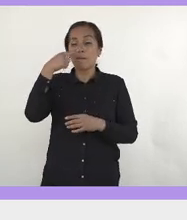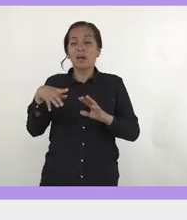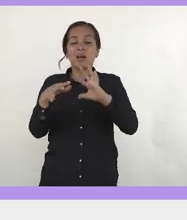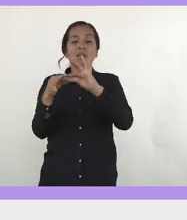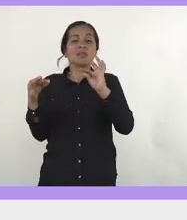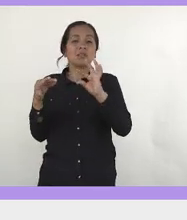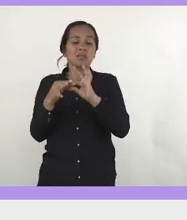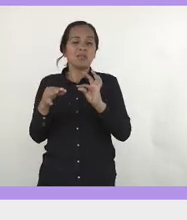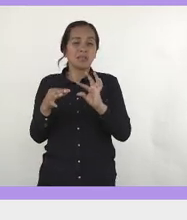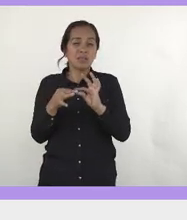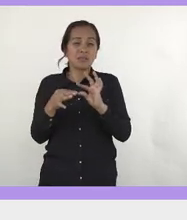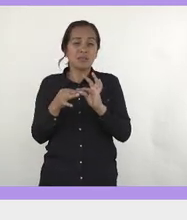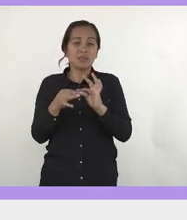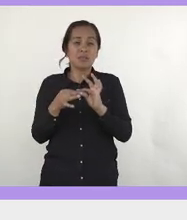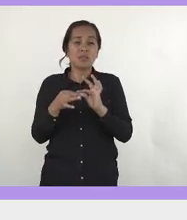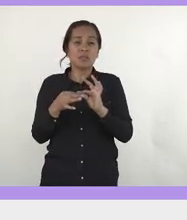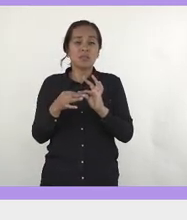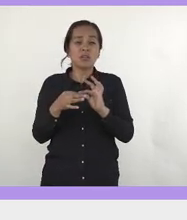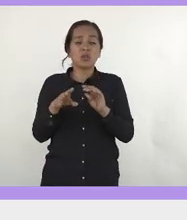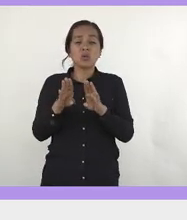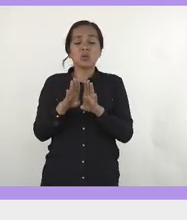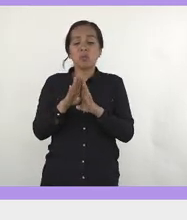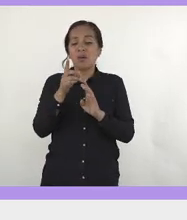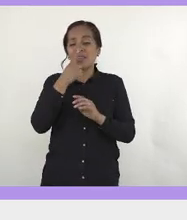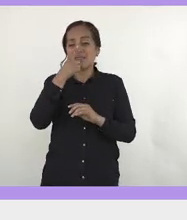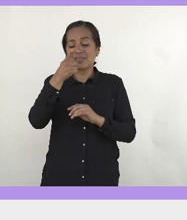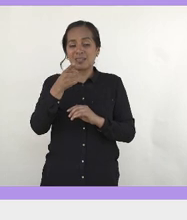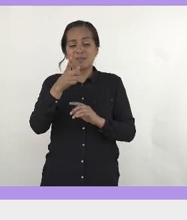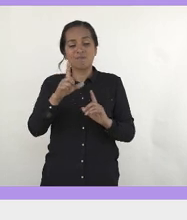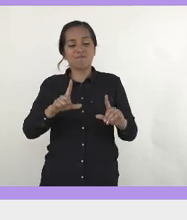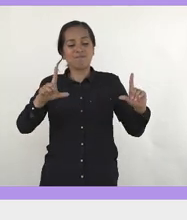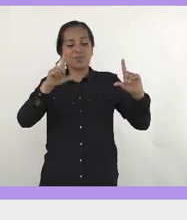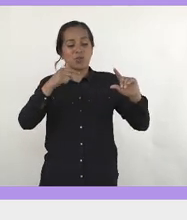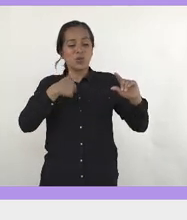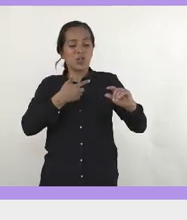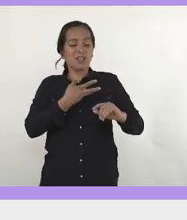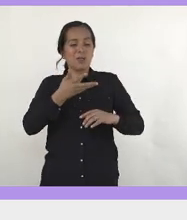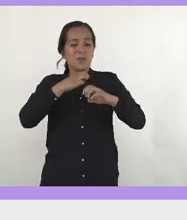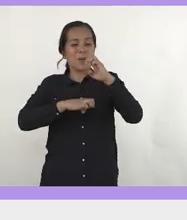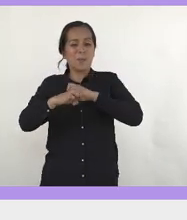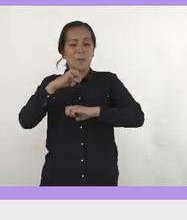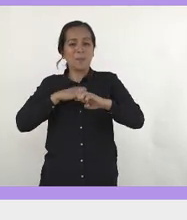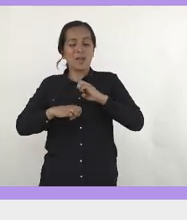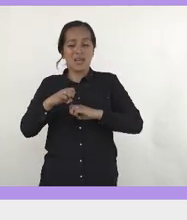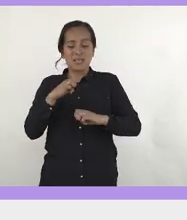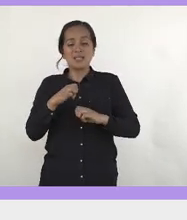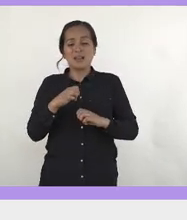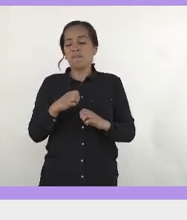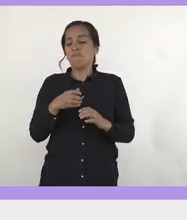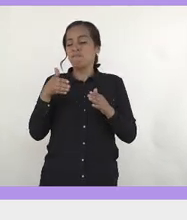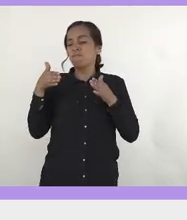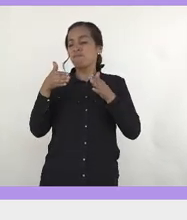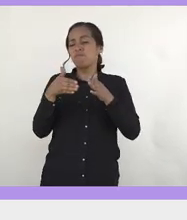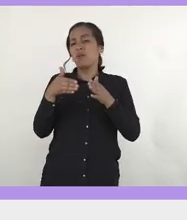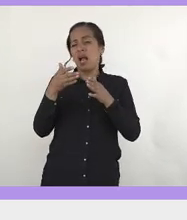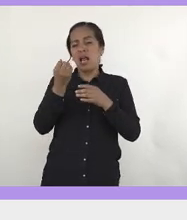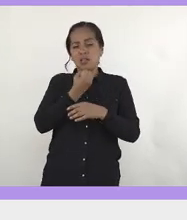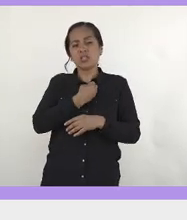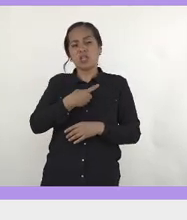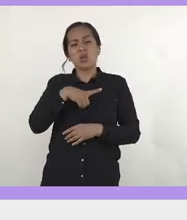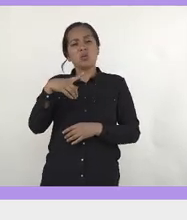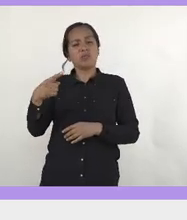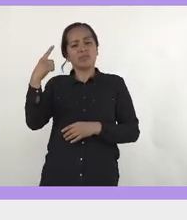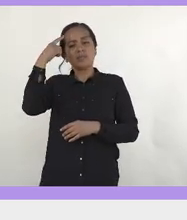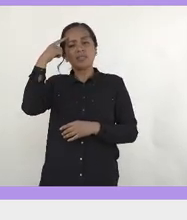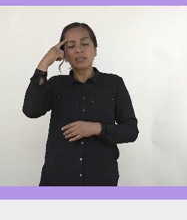que, bueno, como decían en la presentación, yo tengo una empresa que se dedica a temas de salud mental y